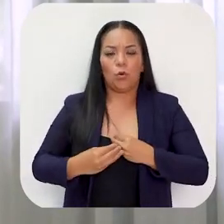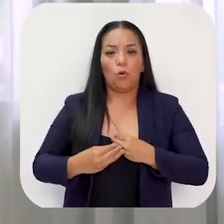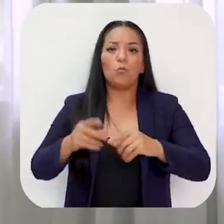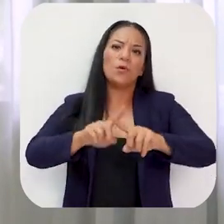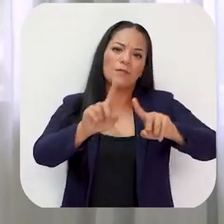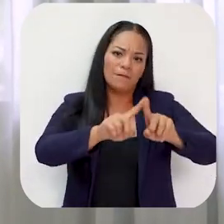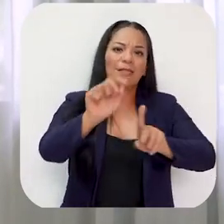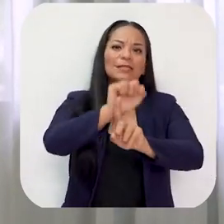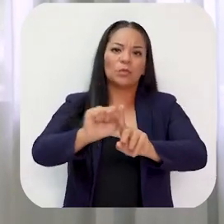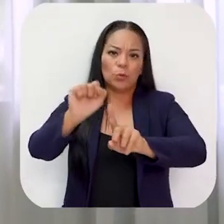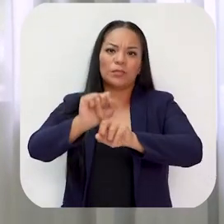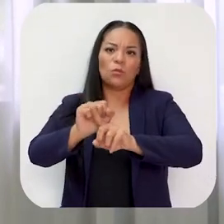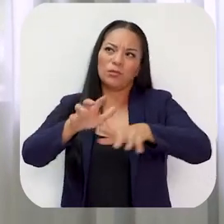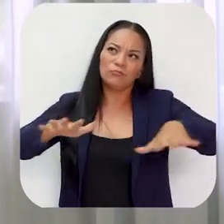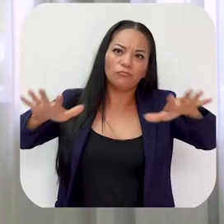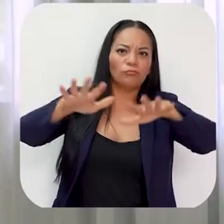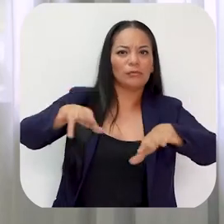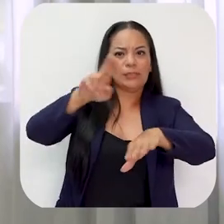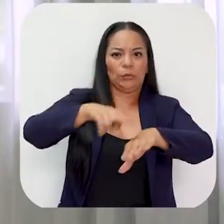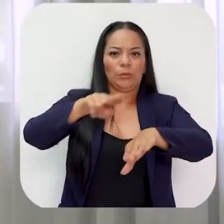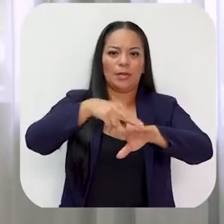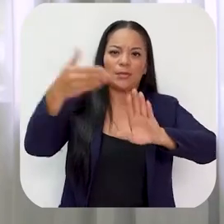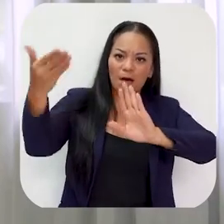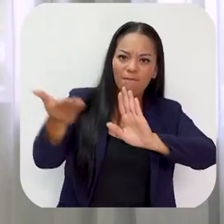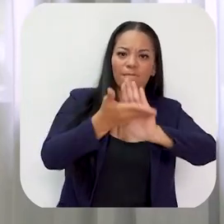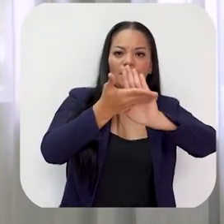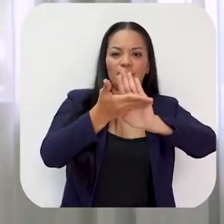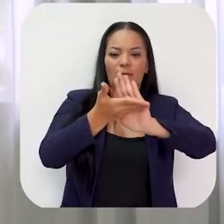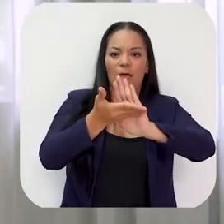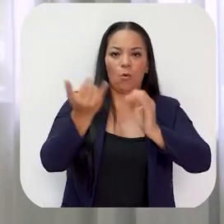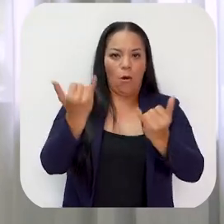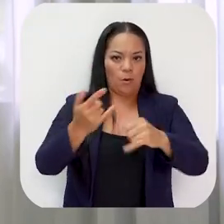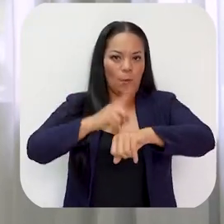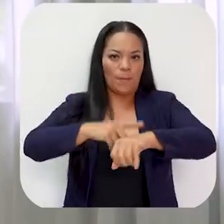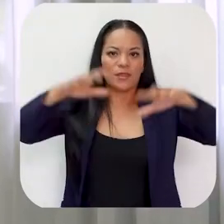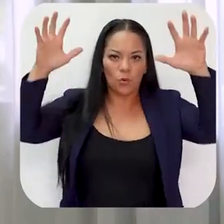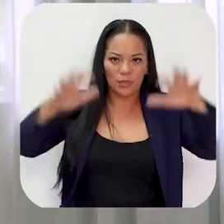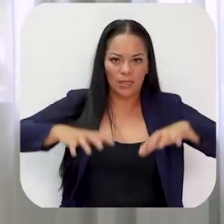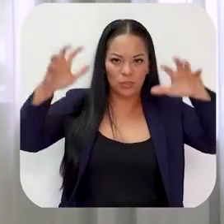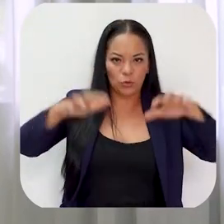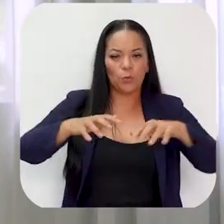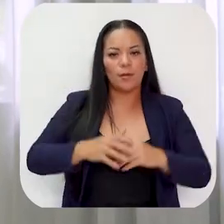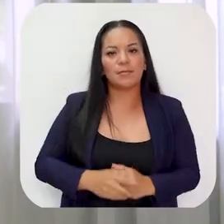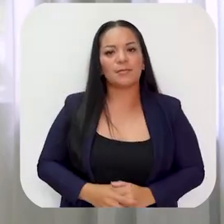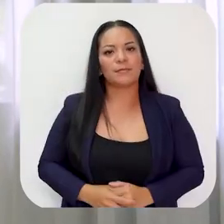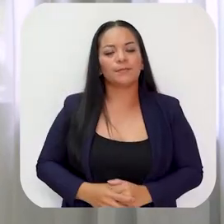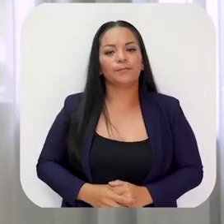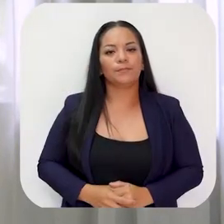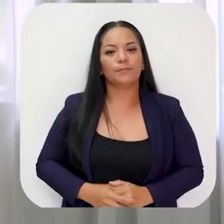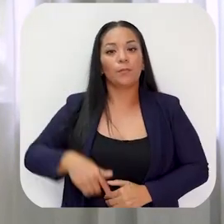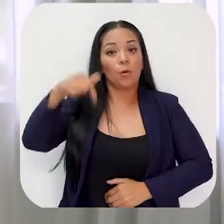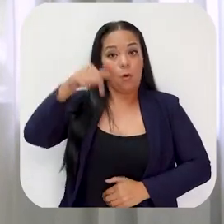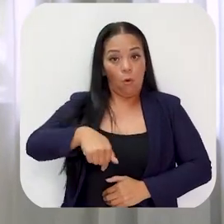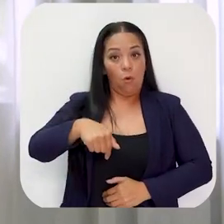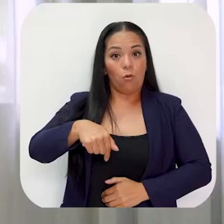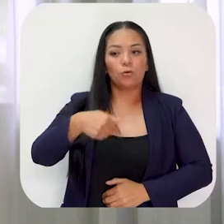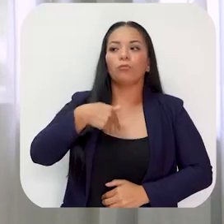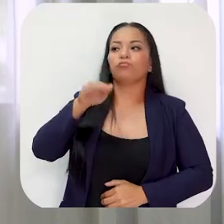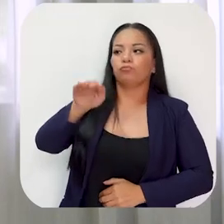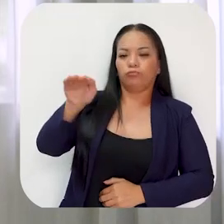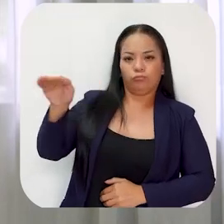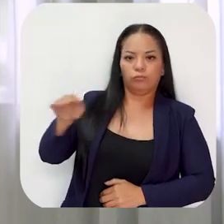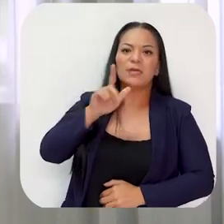fenómenos naturales que nos han afectado en esta época lluviosa. Hoy instruí al